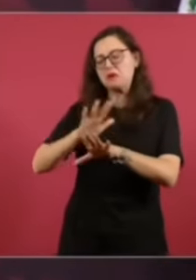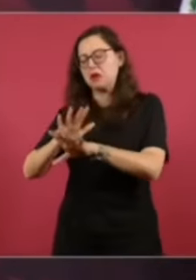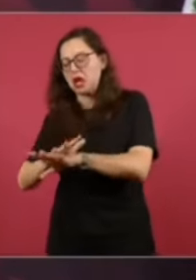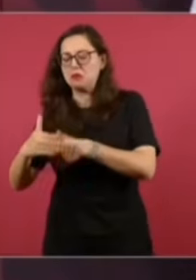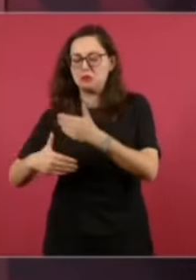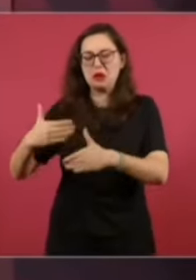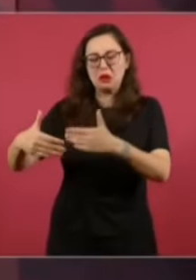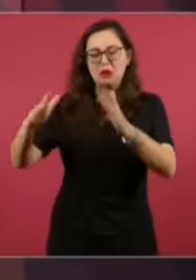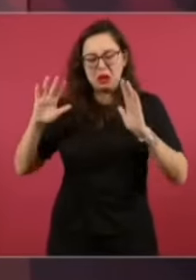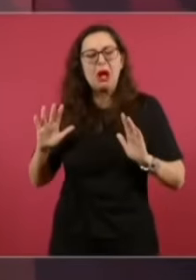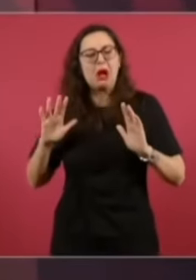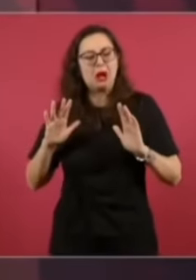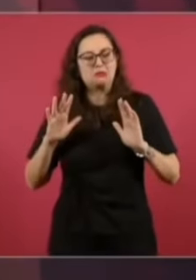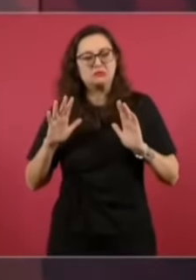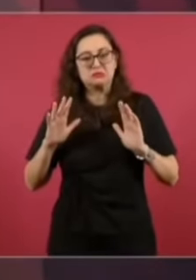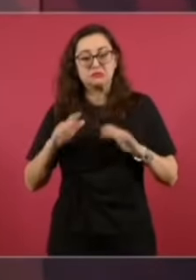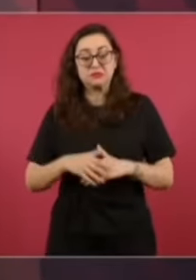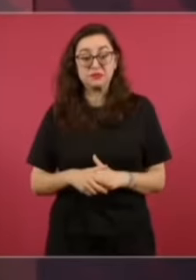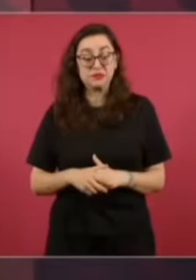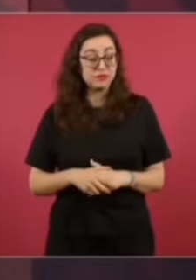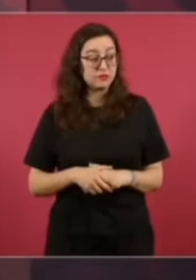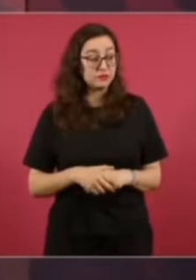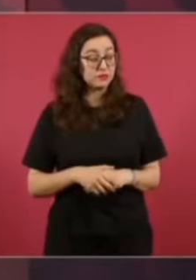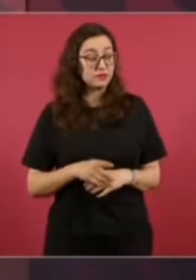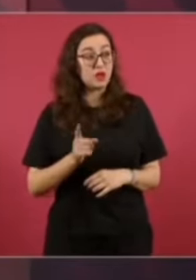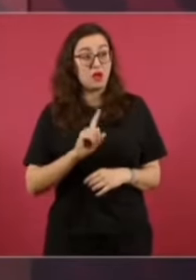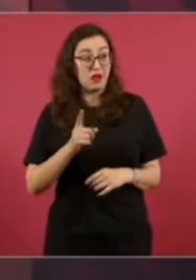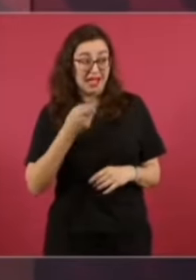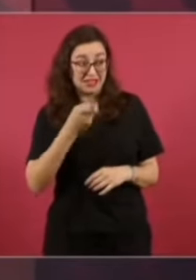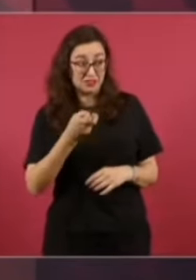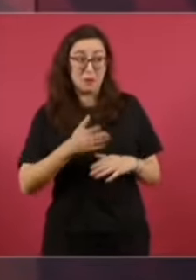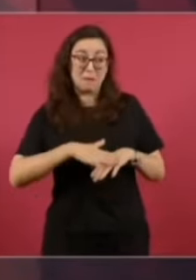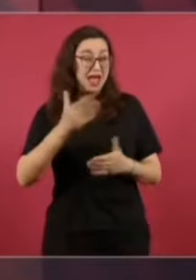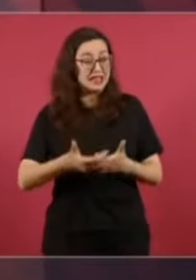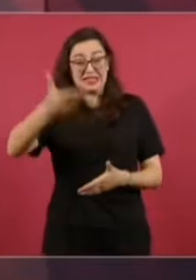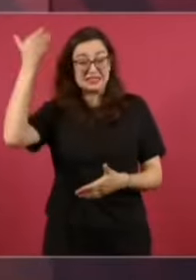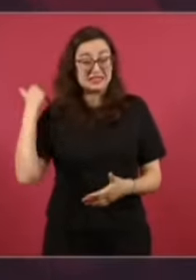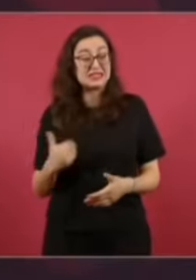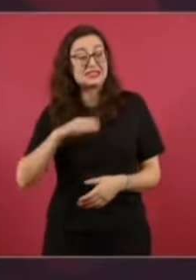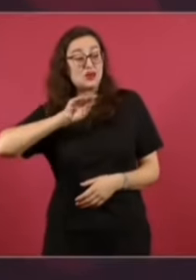el 96, entonces,